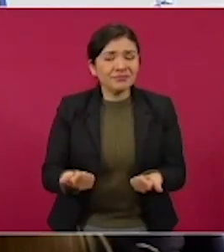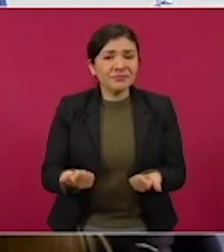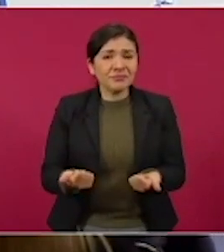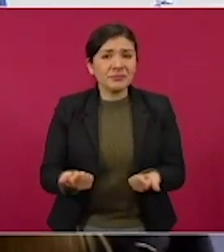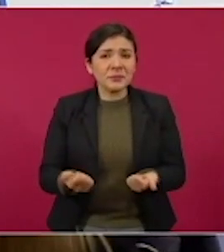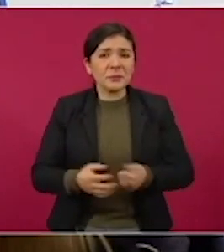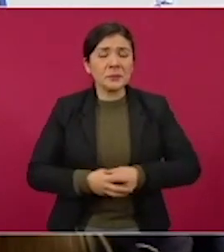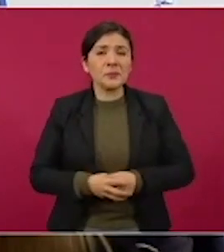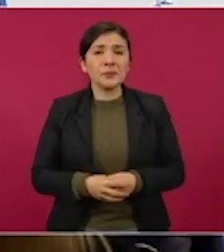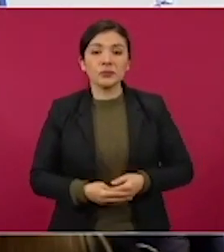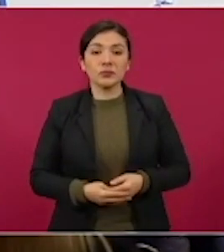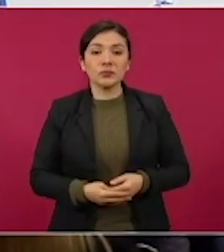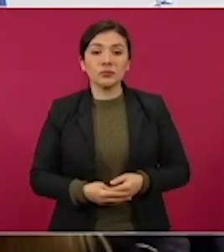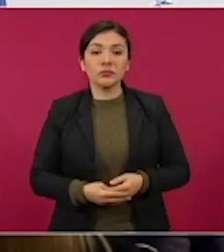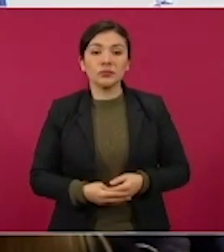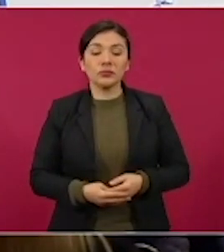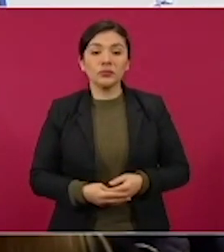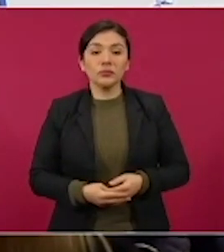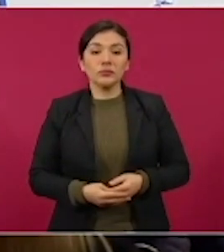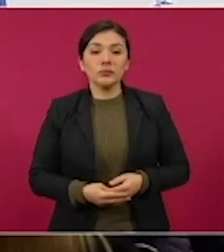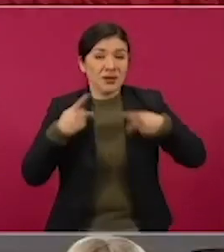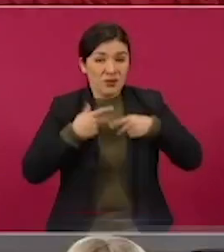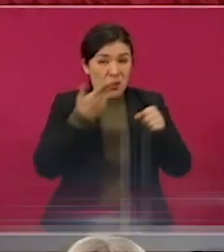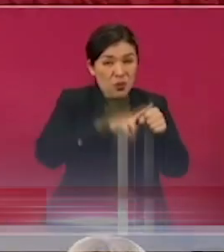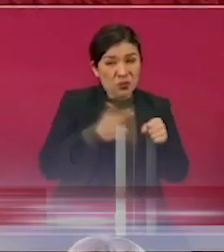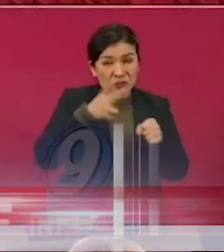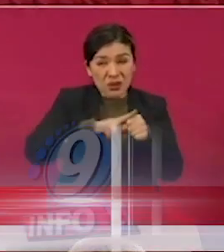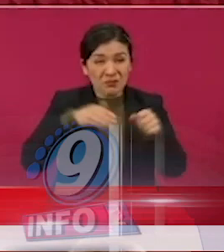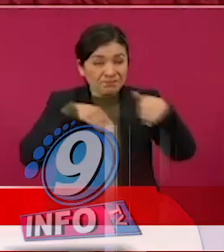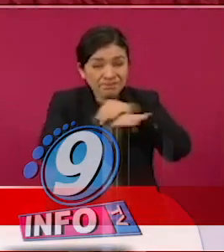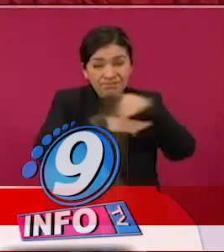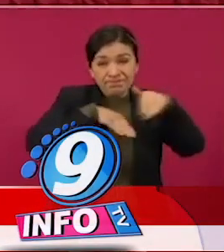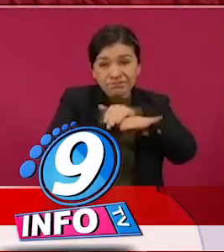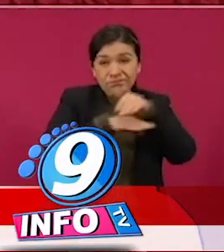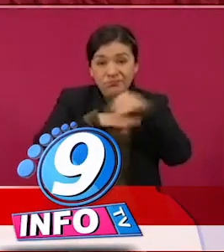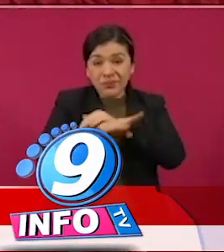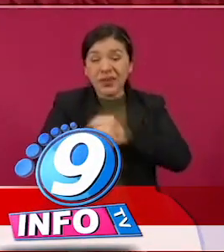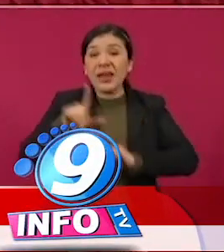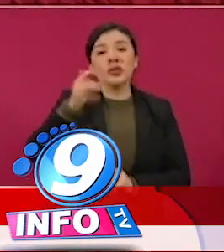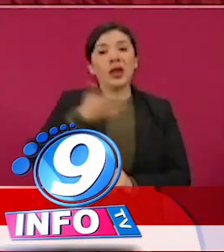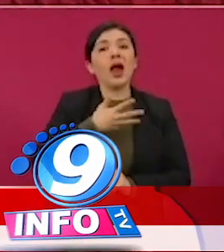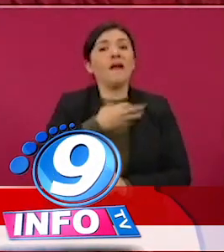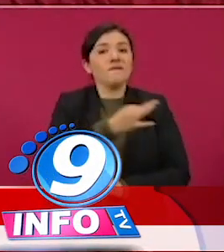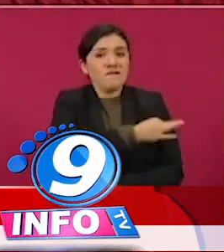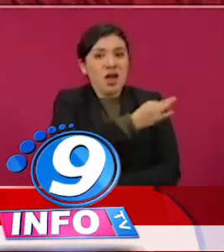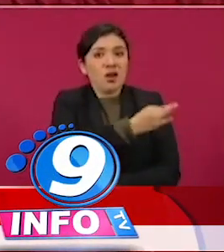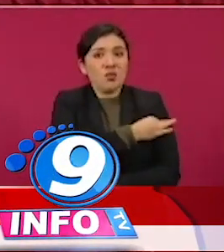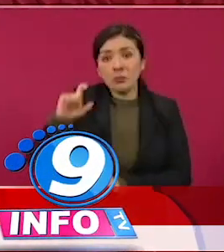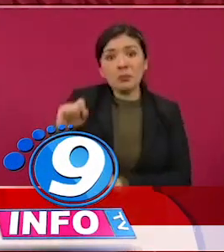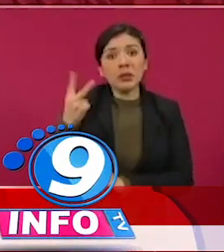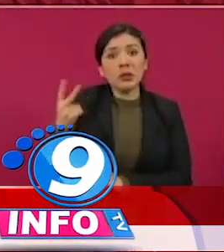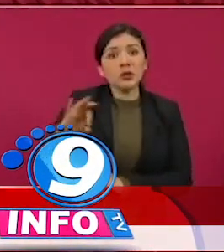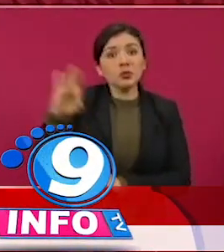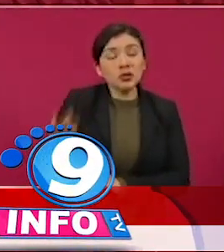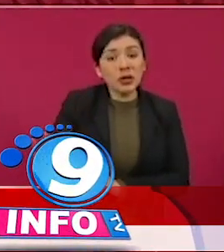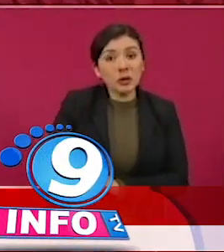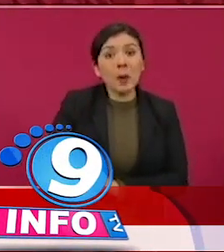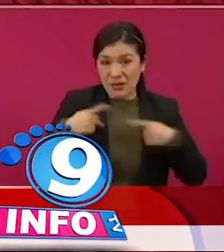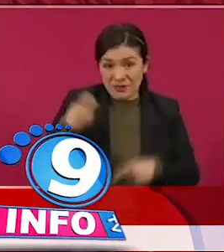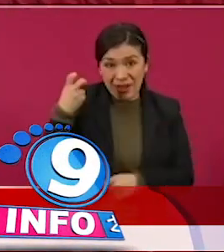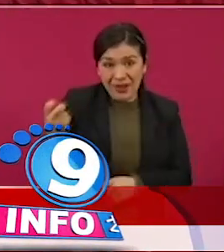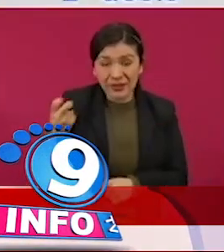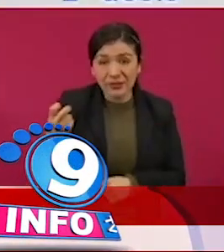agua de las personas, 71 vacunas, 22 por ciento, pero de estos